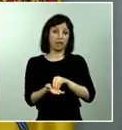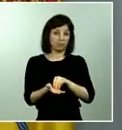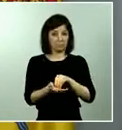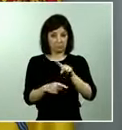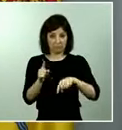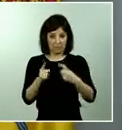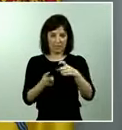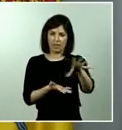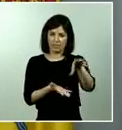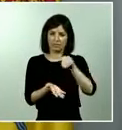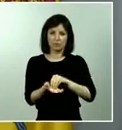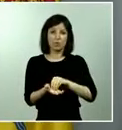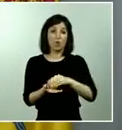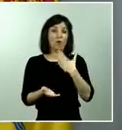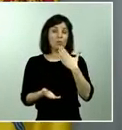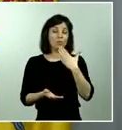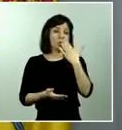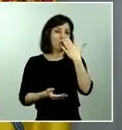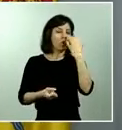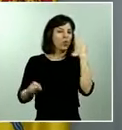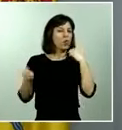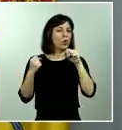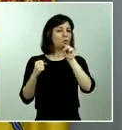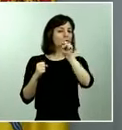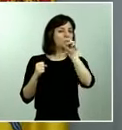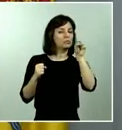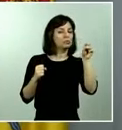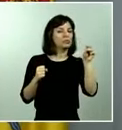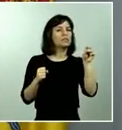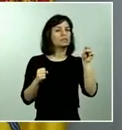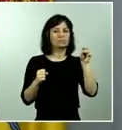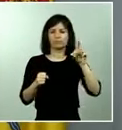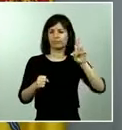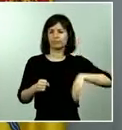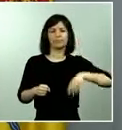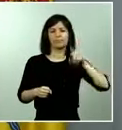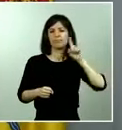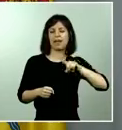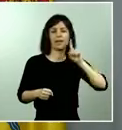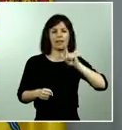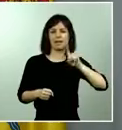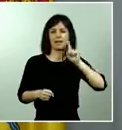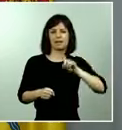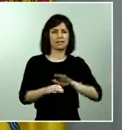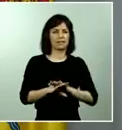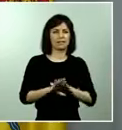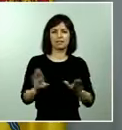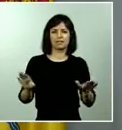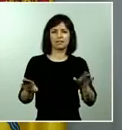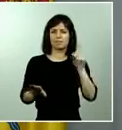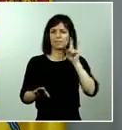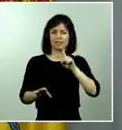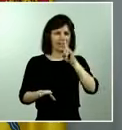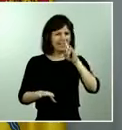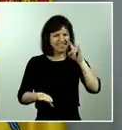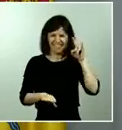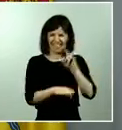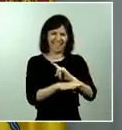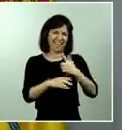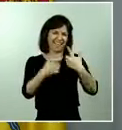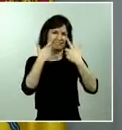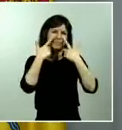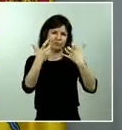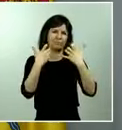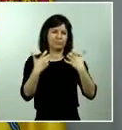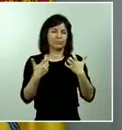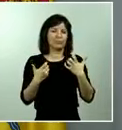otras que entendemos que son bulos en los términos indicados de engaño manifiesto con riesgo